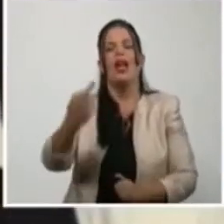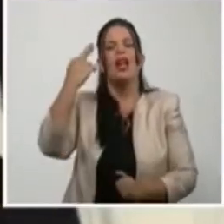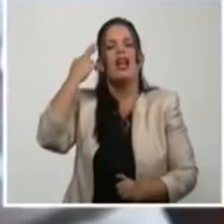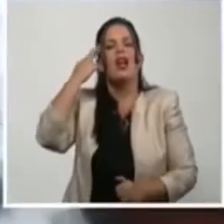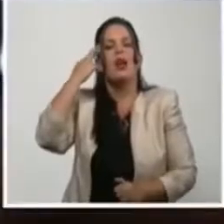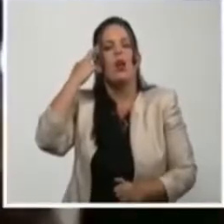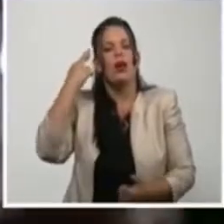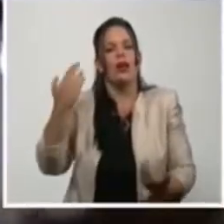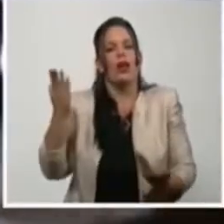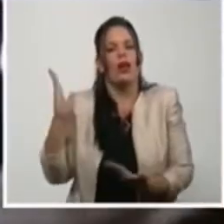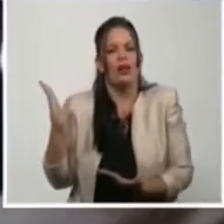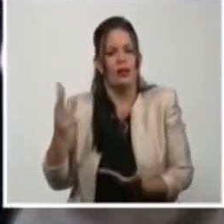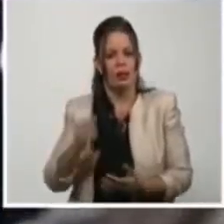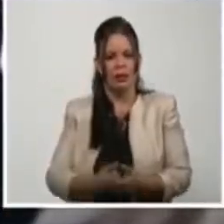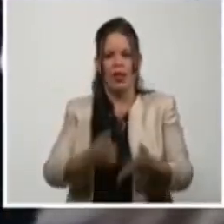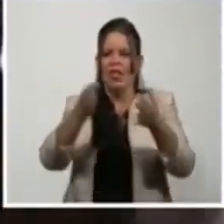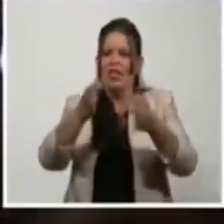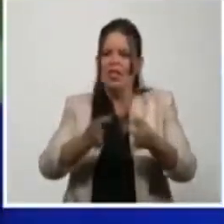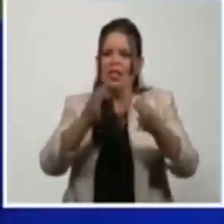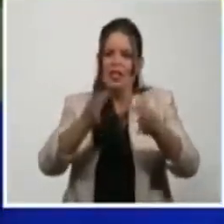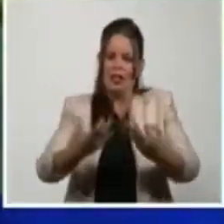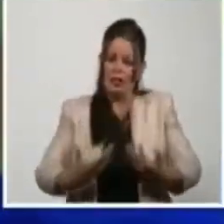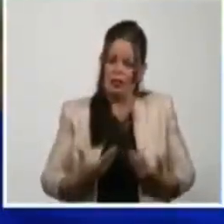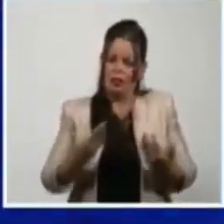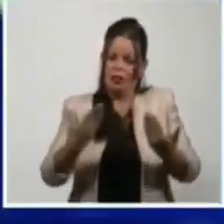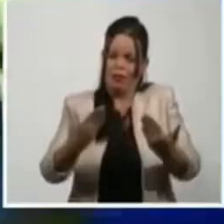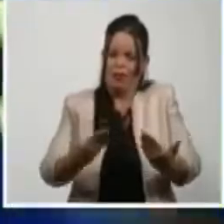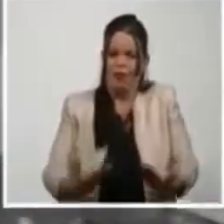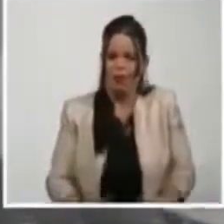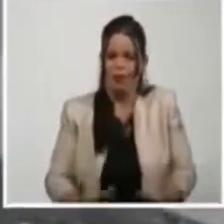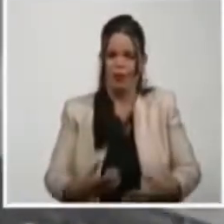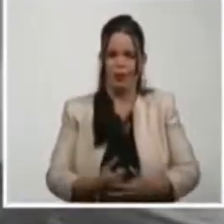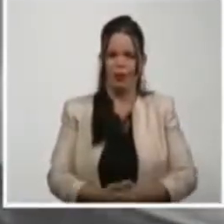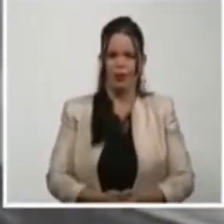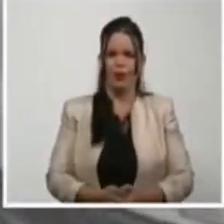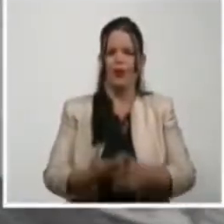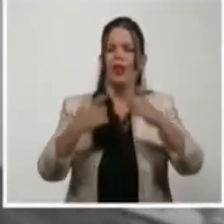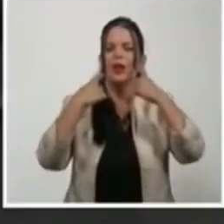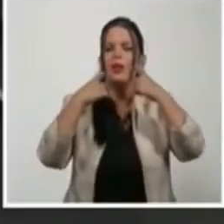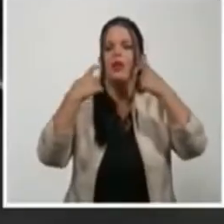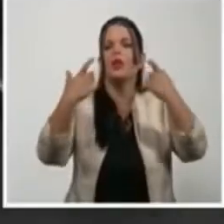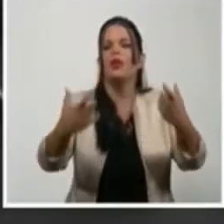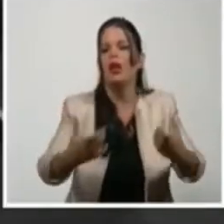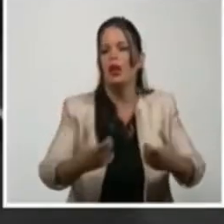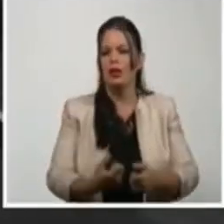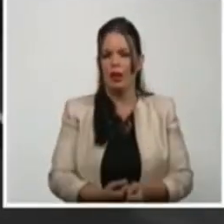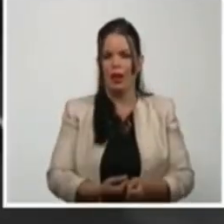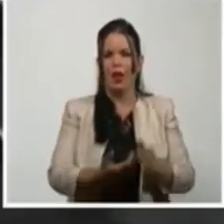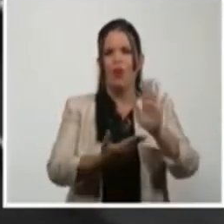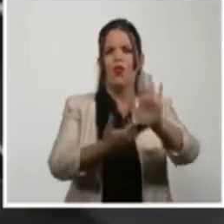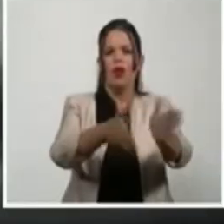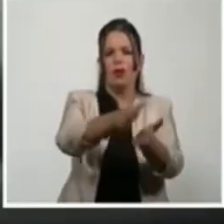adelantado a su tiempo, como deja ver en algunas de sus películas, lugar de resguardo de su trascendencia.